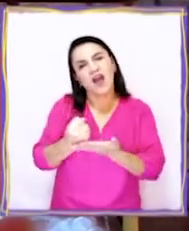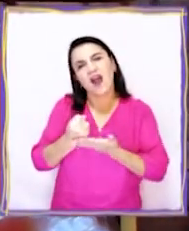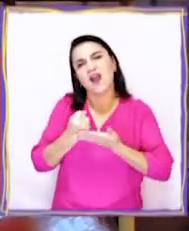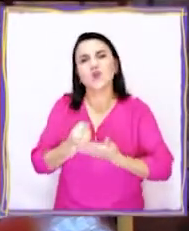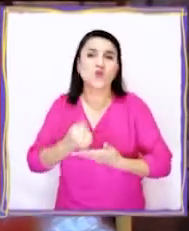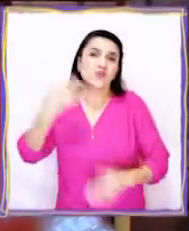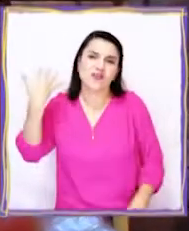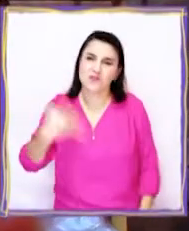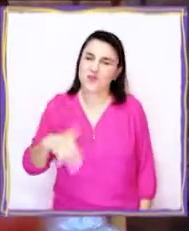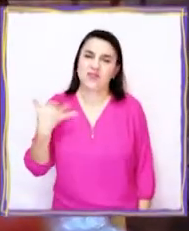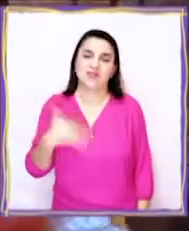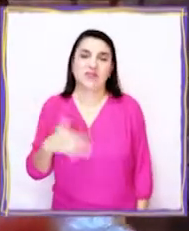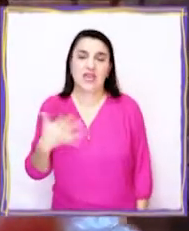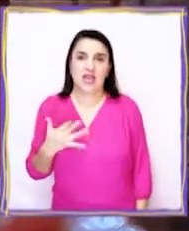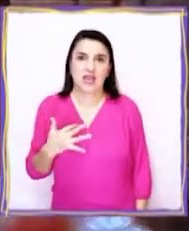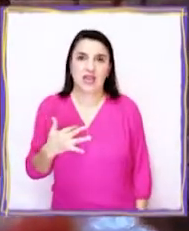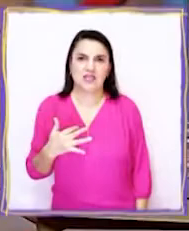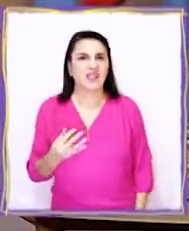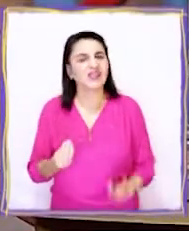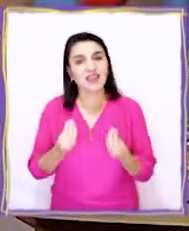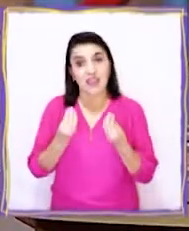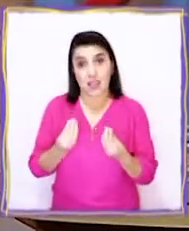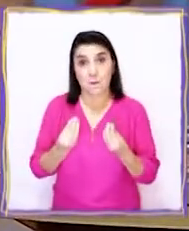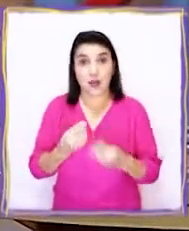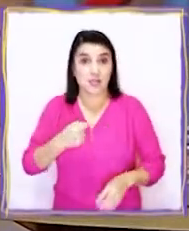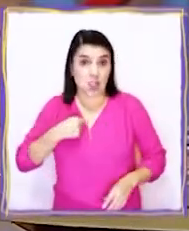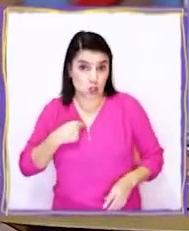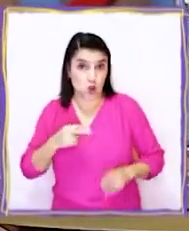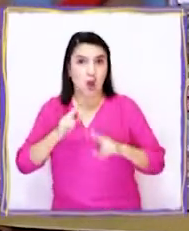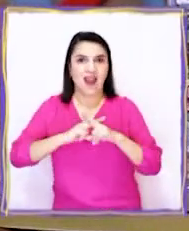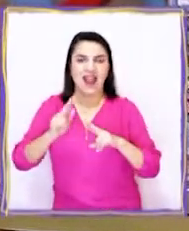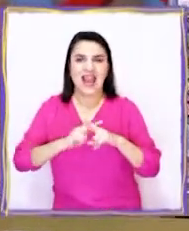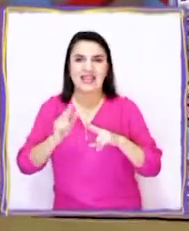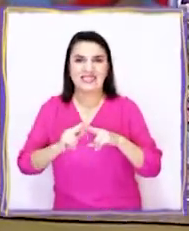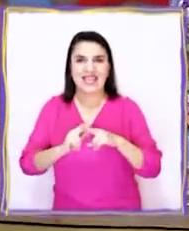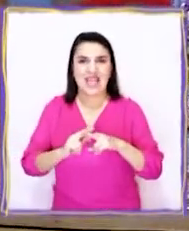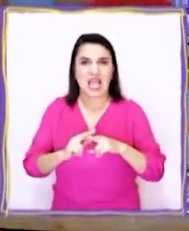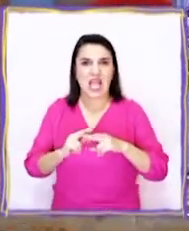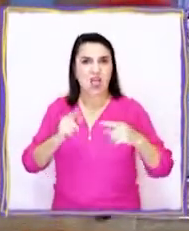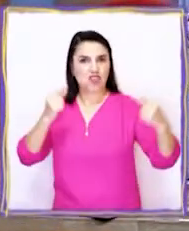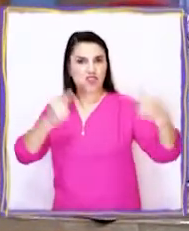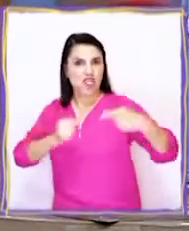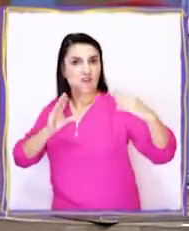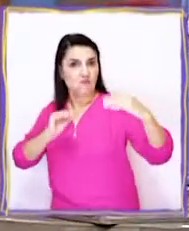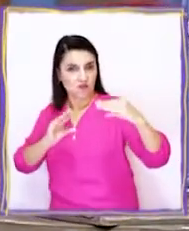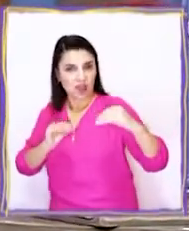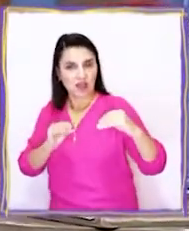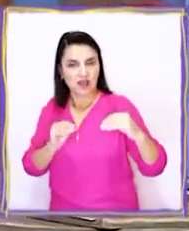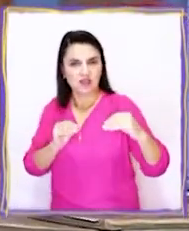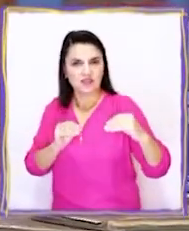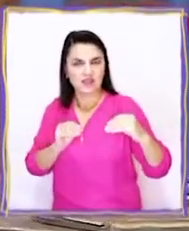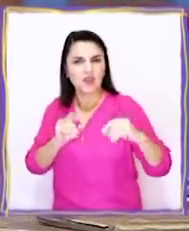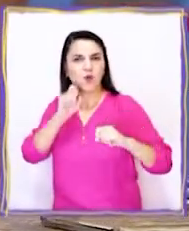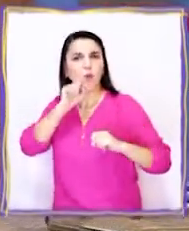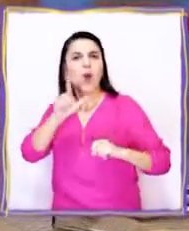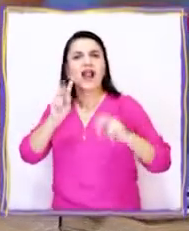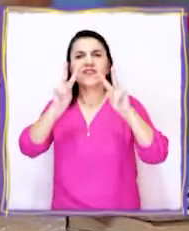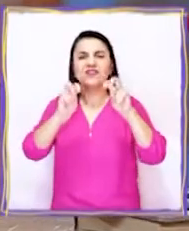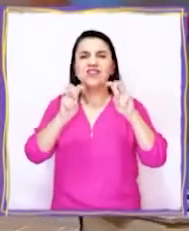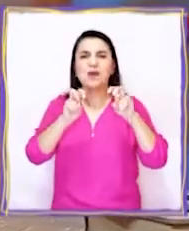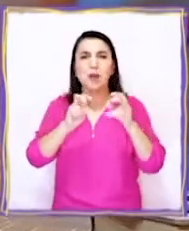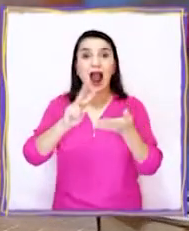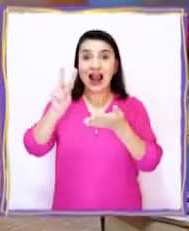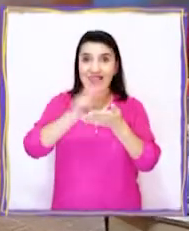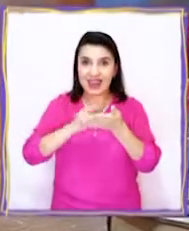que me ayuden con algo muy importante. Lo que pasa es que tengo que preparar un debate. Y es sobre la lectura